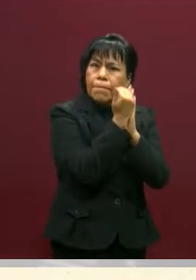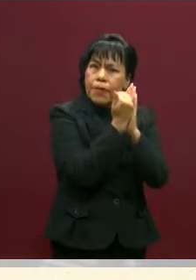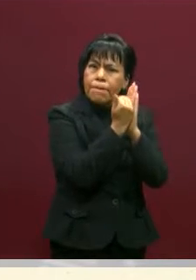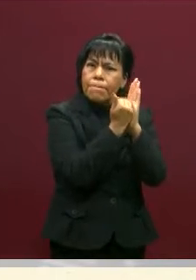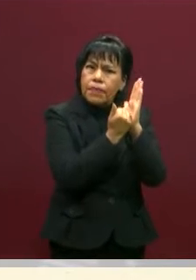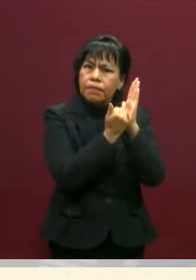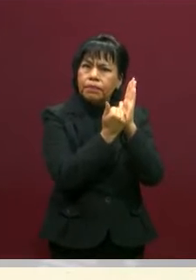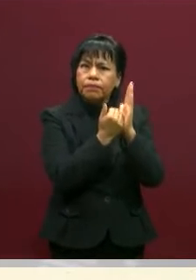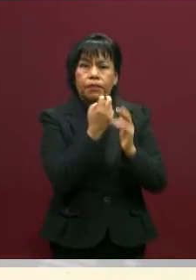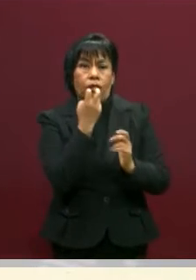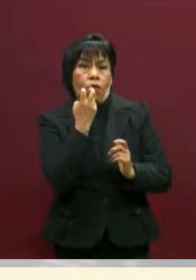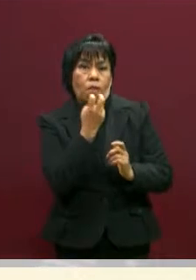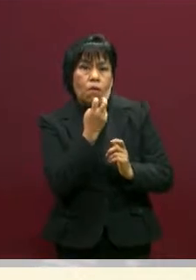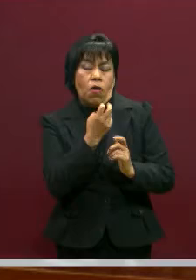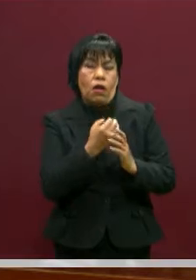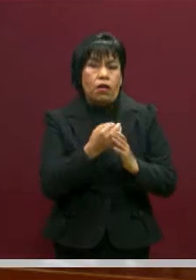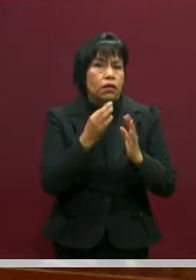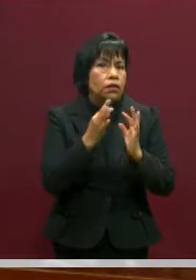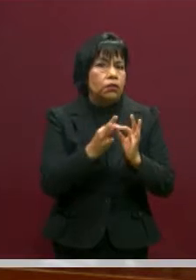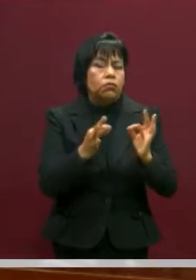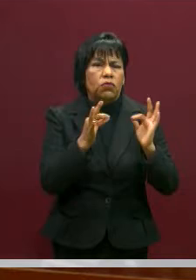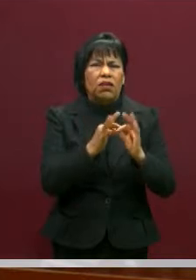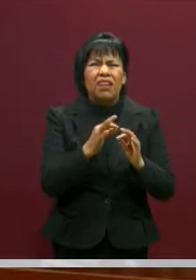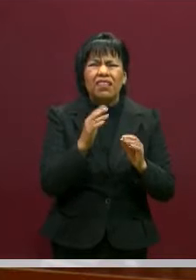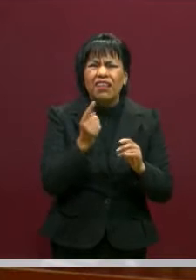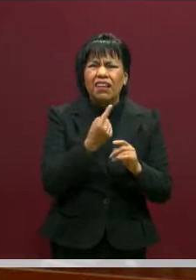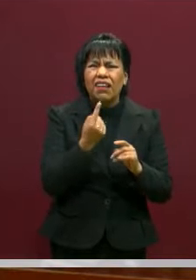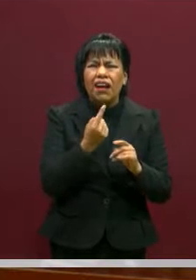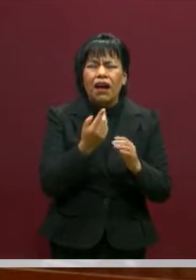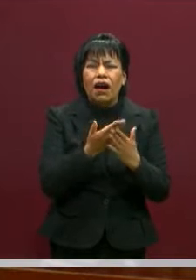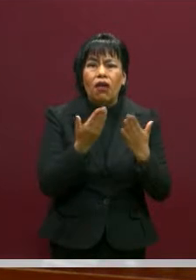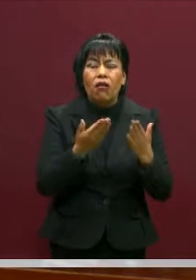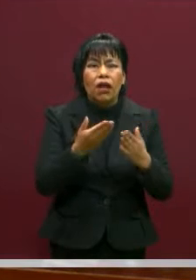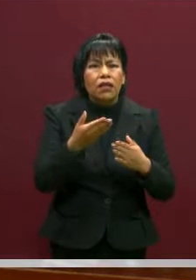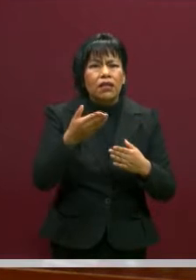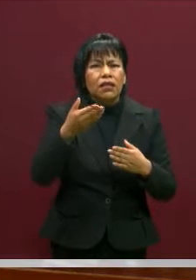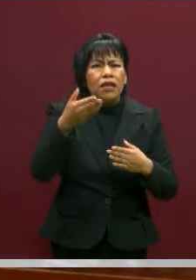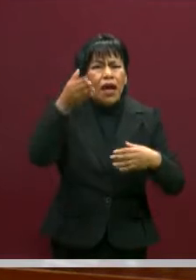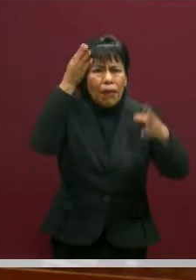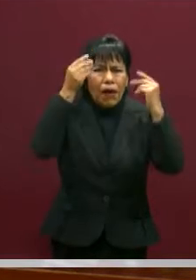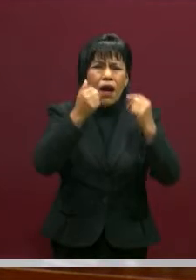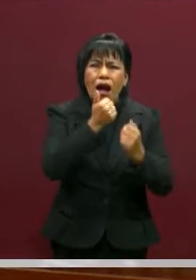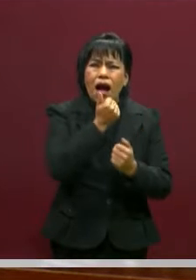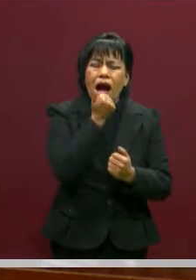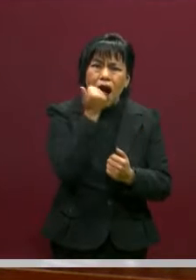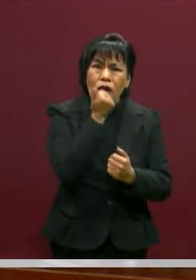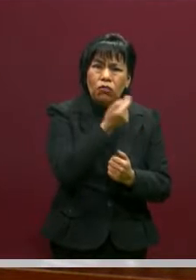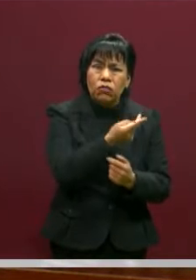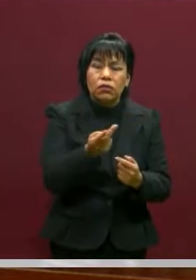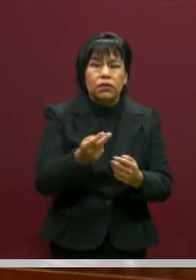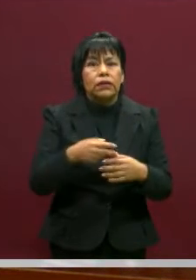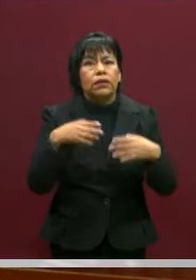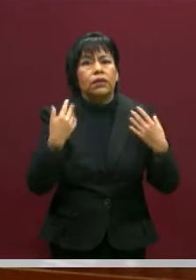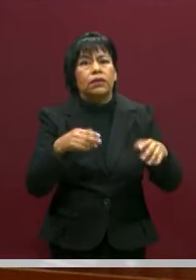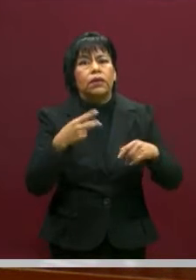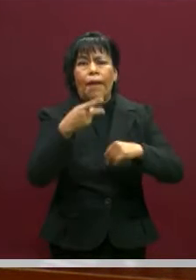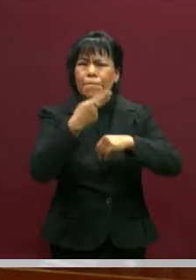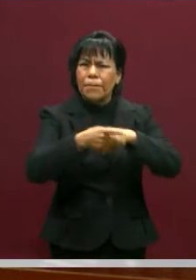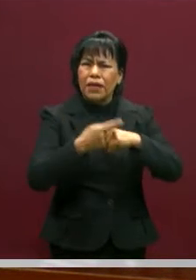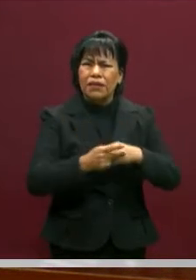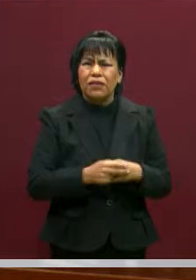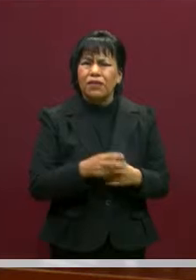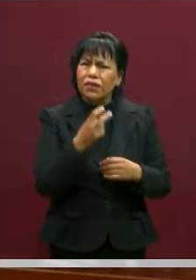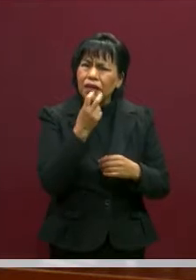esté en juego, los aprendizajes de los alumnos, nos colocan una situación de riesgo que nos tiene que llevar a